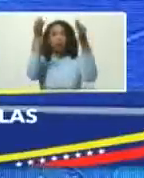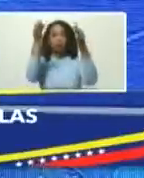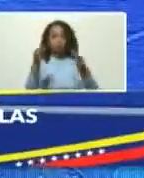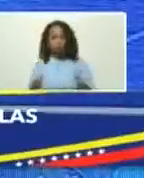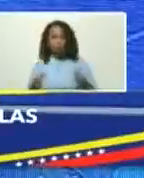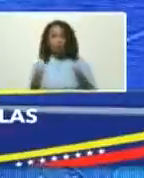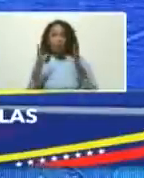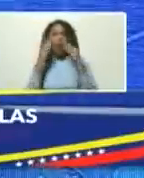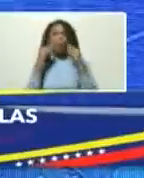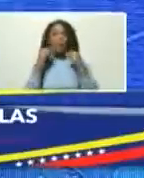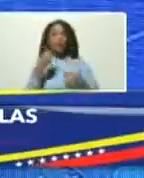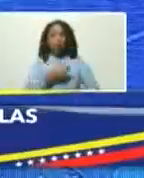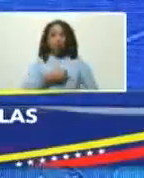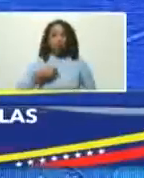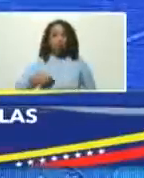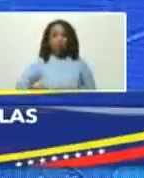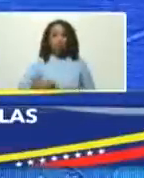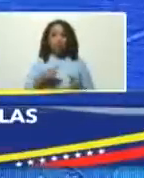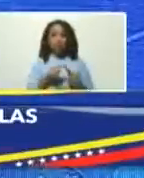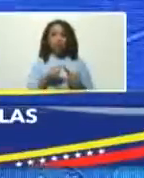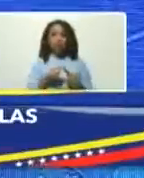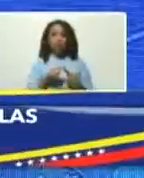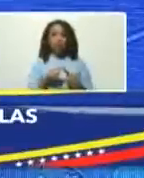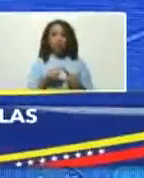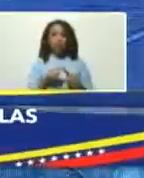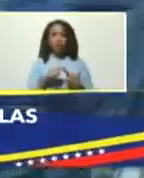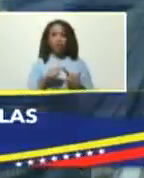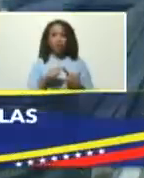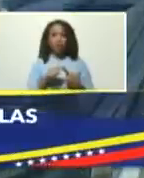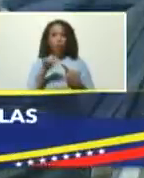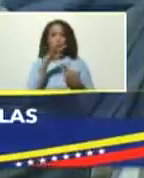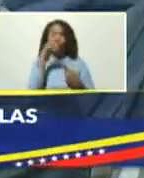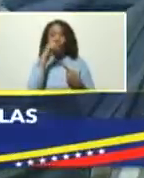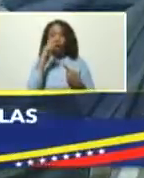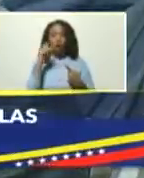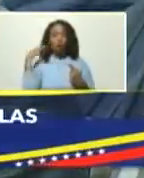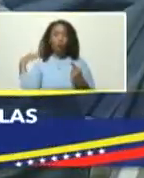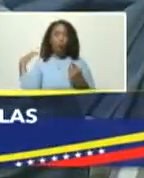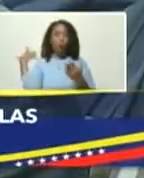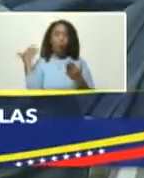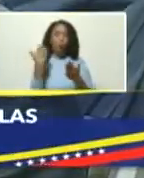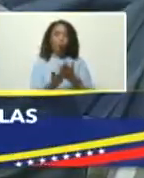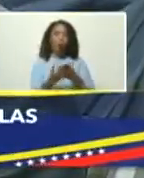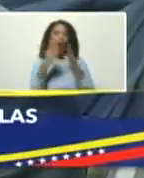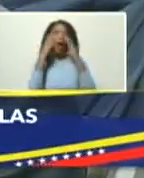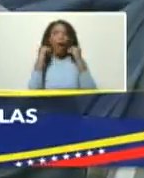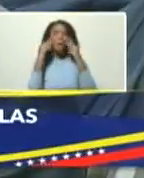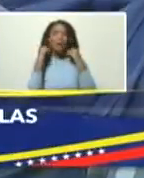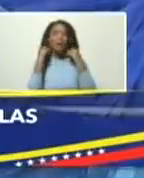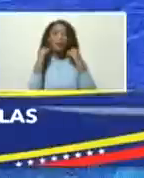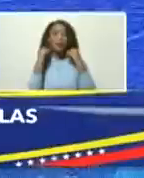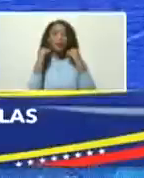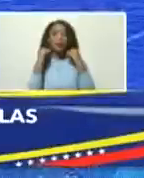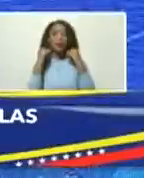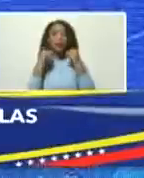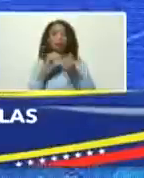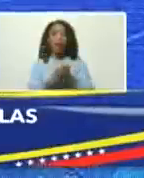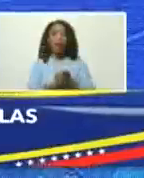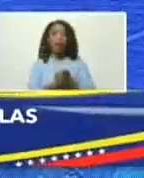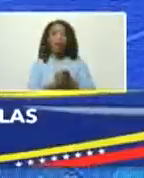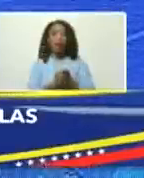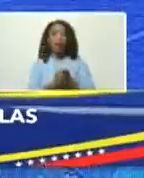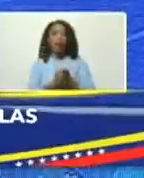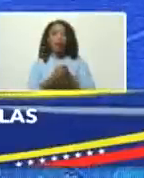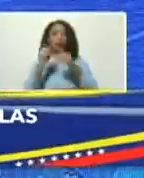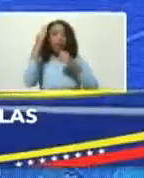experiencias de China durante 40 años las experiencias de Corea